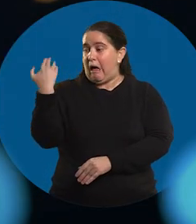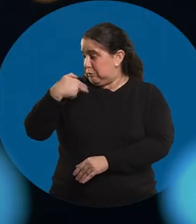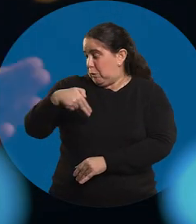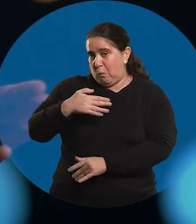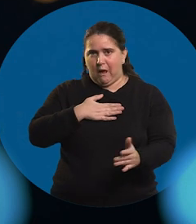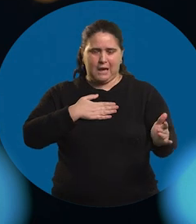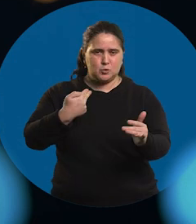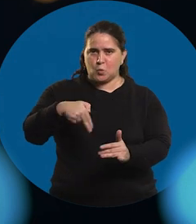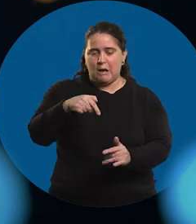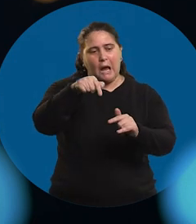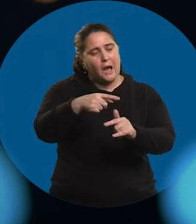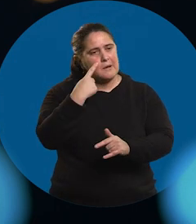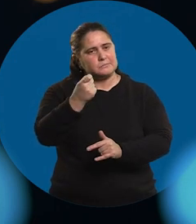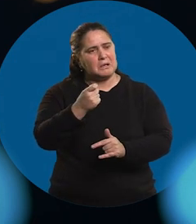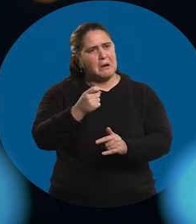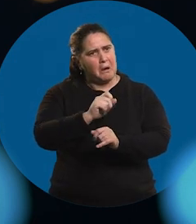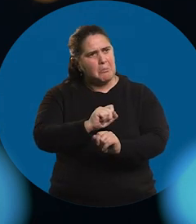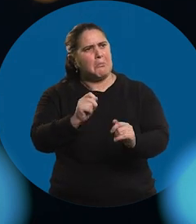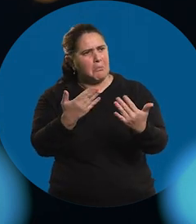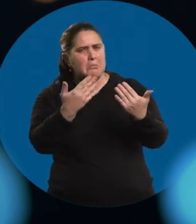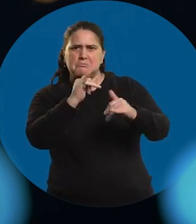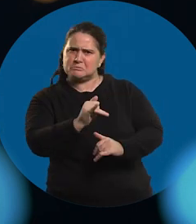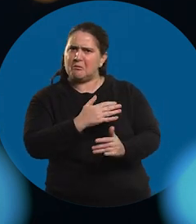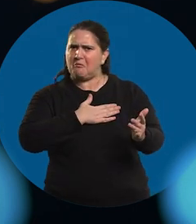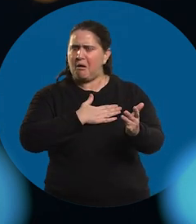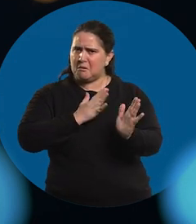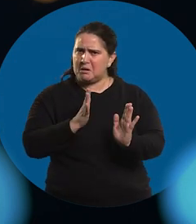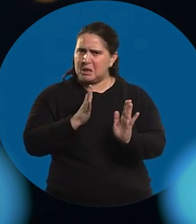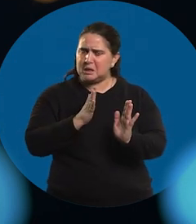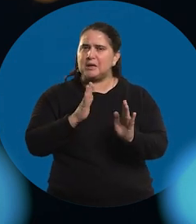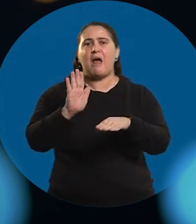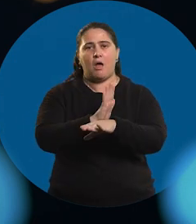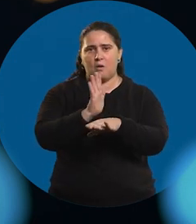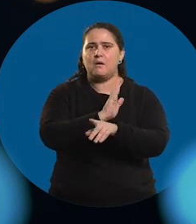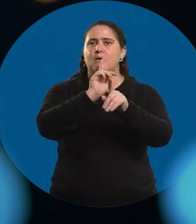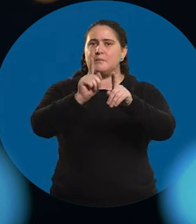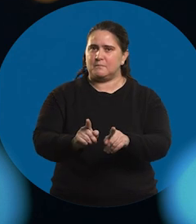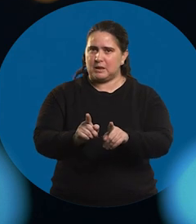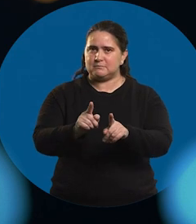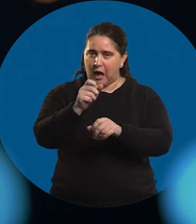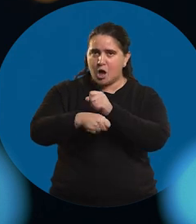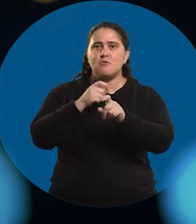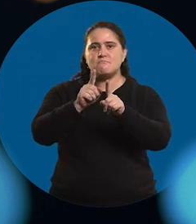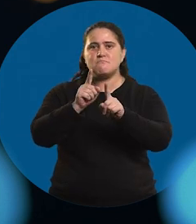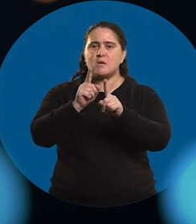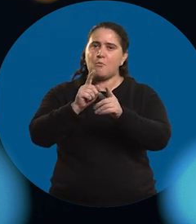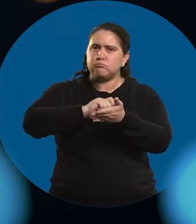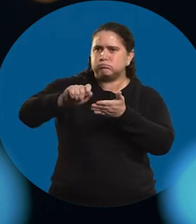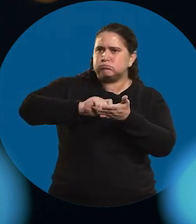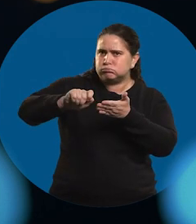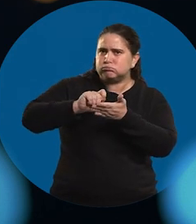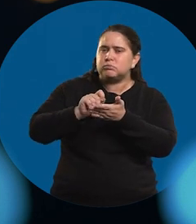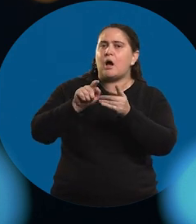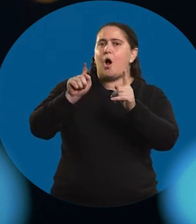Nunca había hecho baile y bueno, ahí me di cuenta que tenía como condiciones para bailar. Actuaba, ese año escribía Carlos